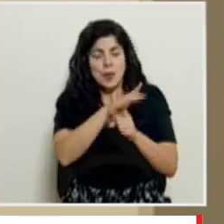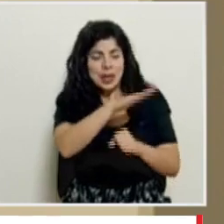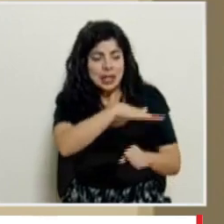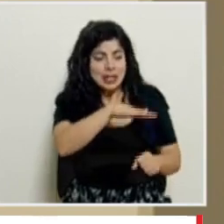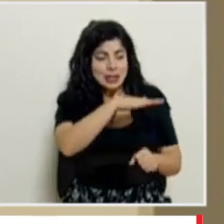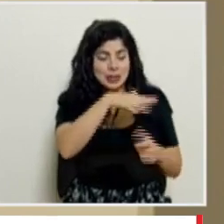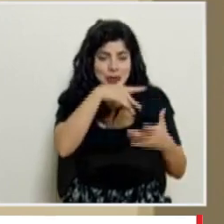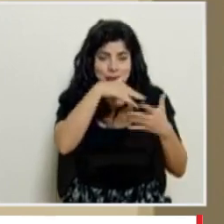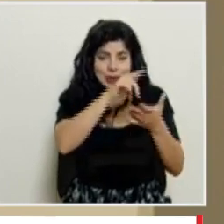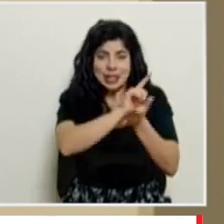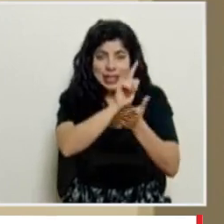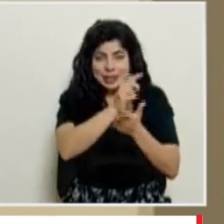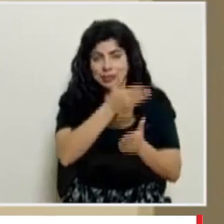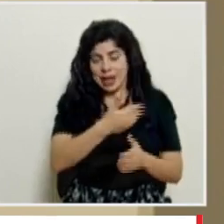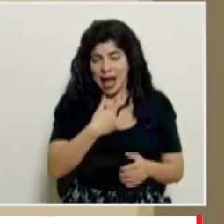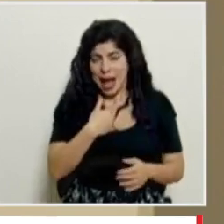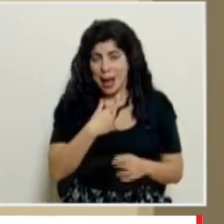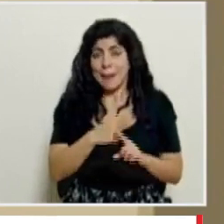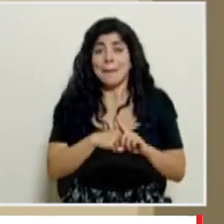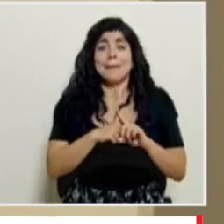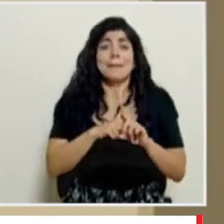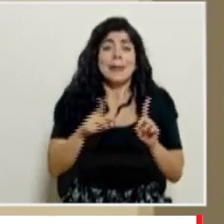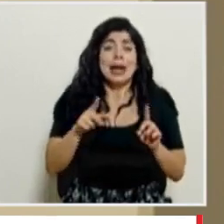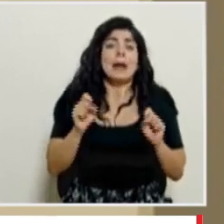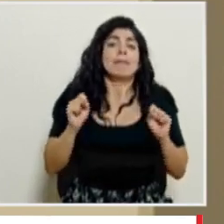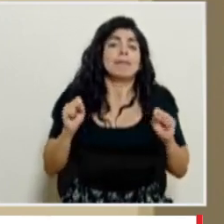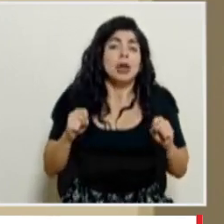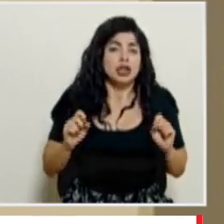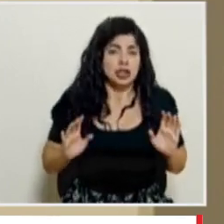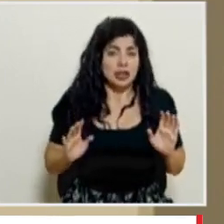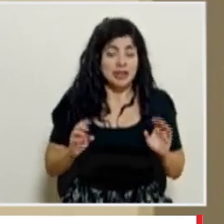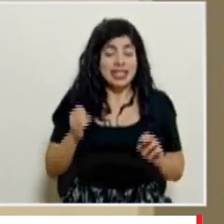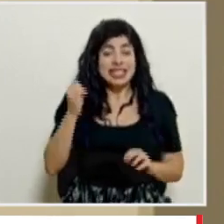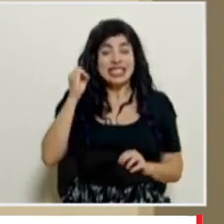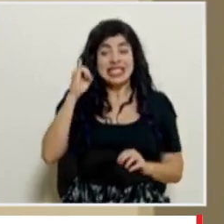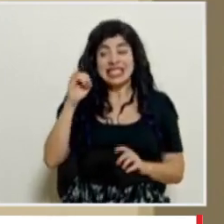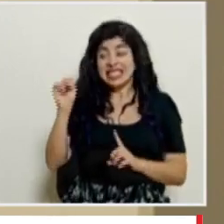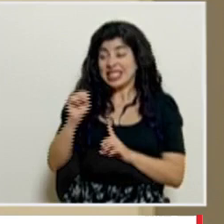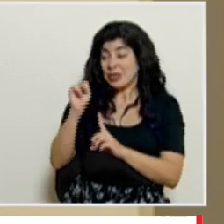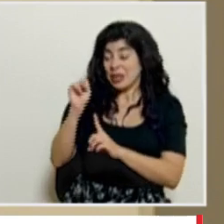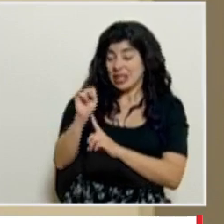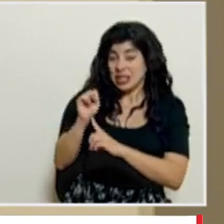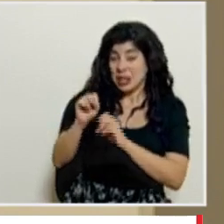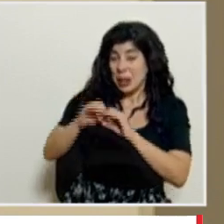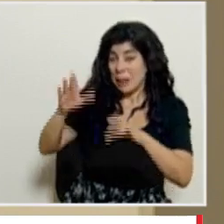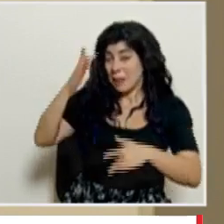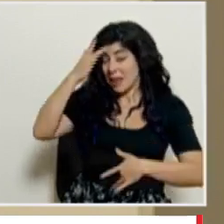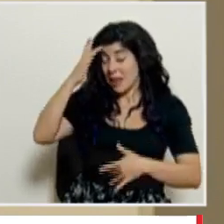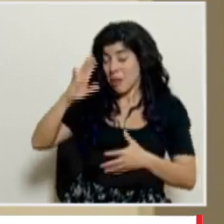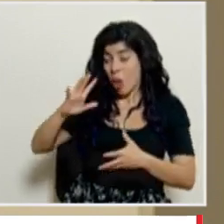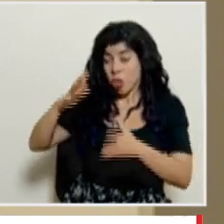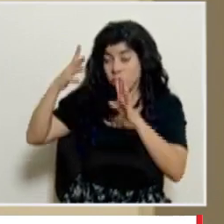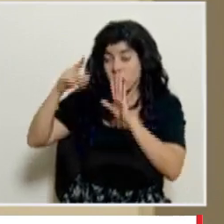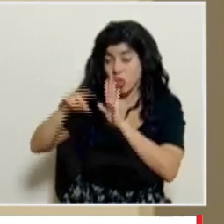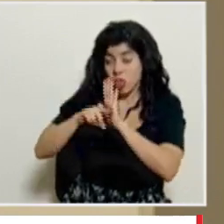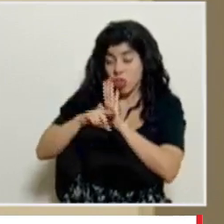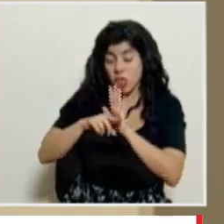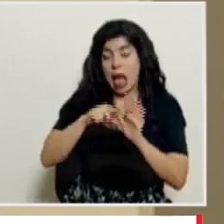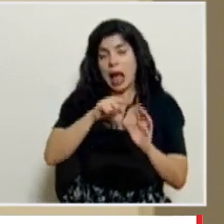en el curso lectivo pero es una posibilidad especialmente ya si el escenario pues epidemiológico es muy desfavorable